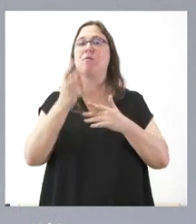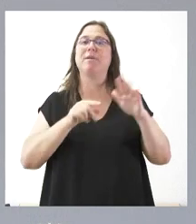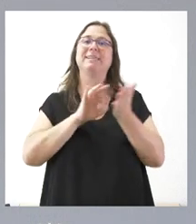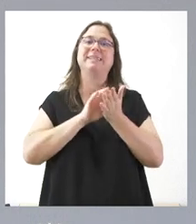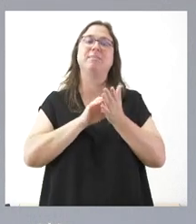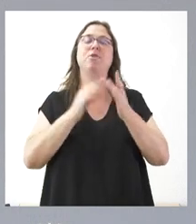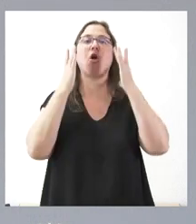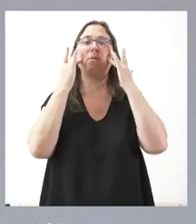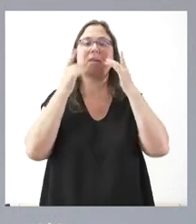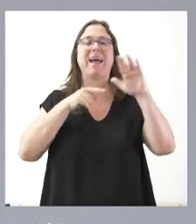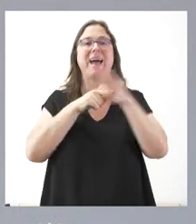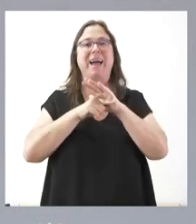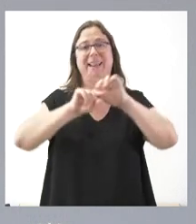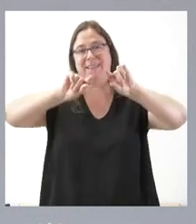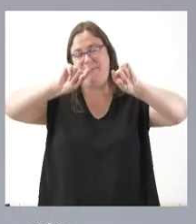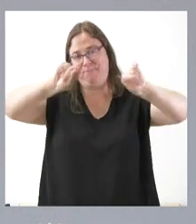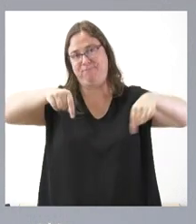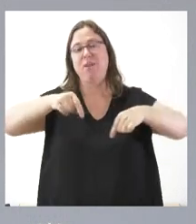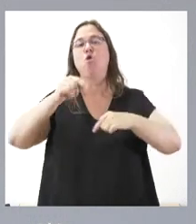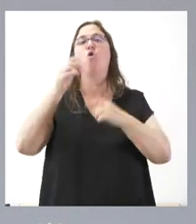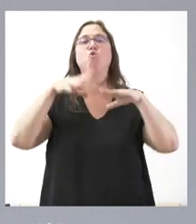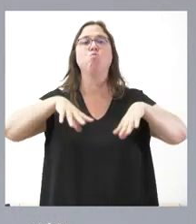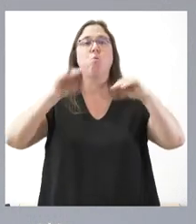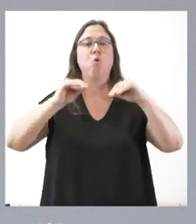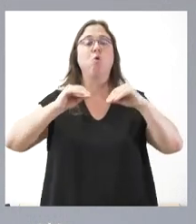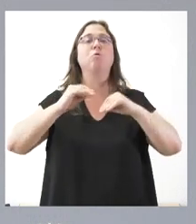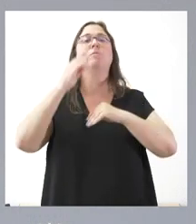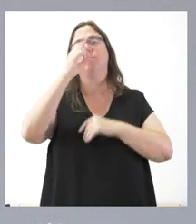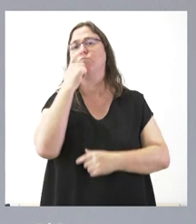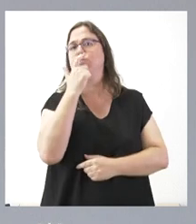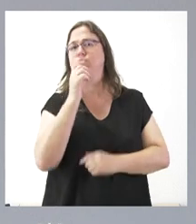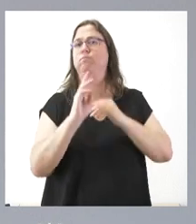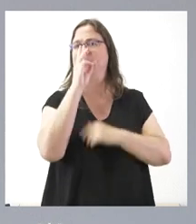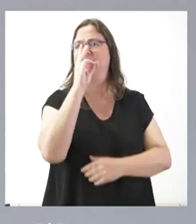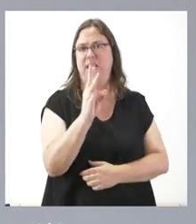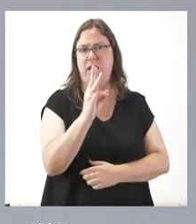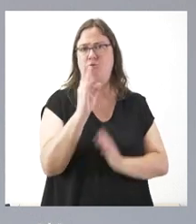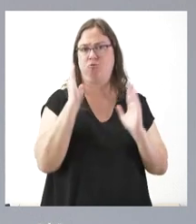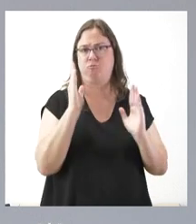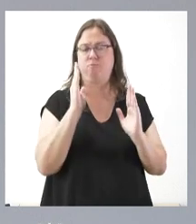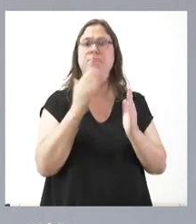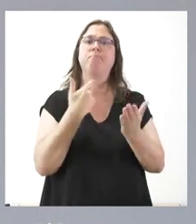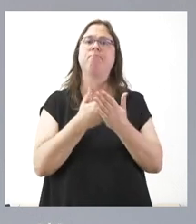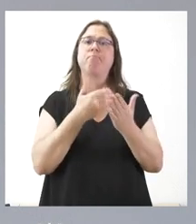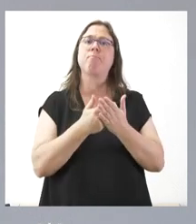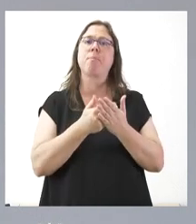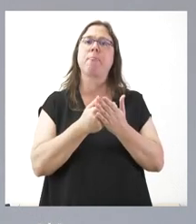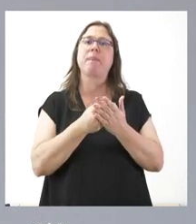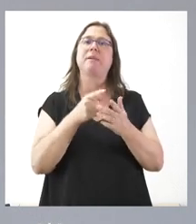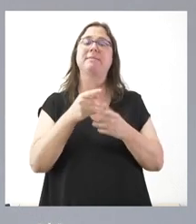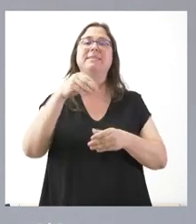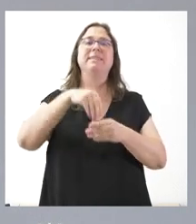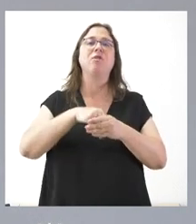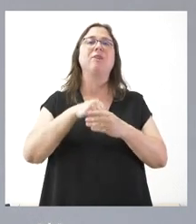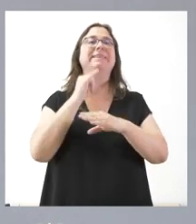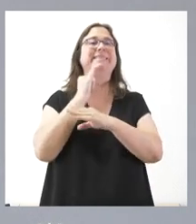regional de Burgos. El plazo de vigencia del contrato es de tres años. Se garantiza la actividad de los institutos